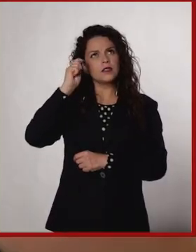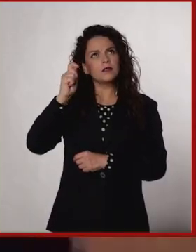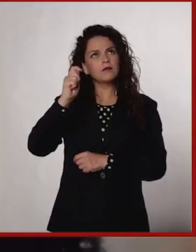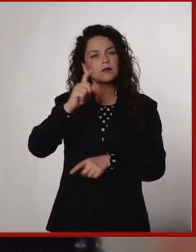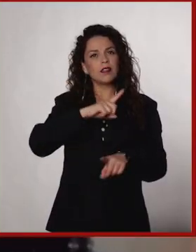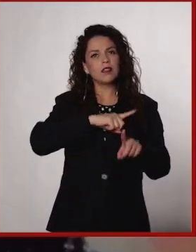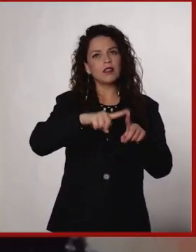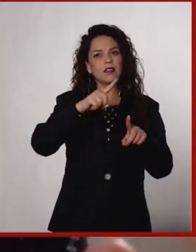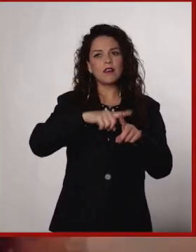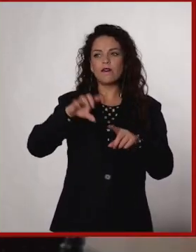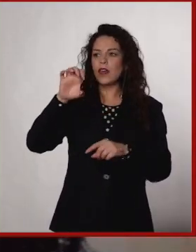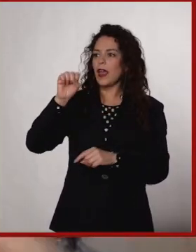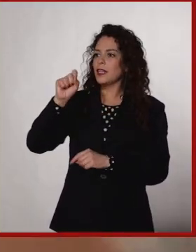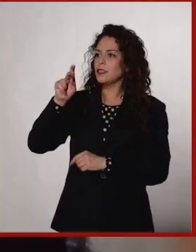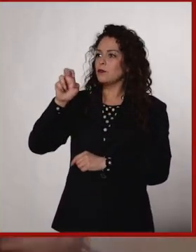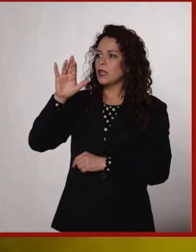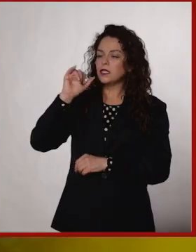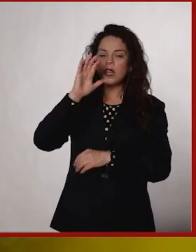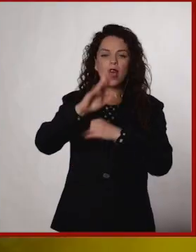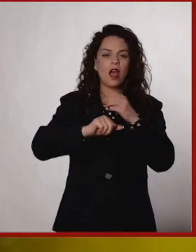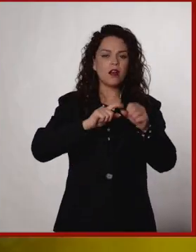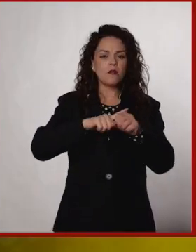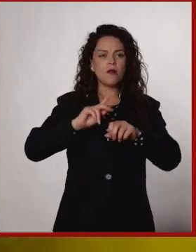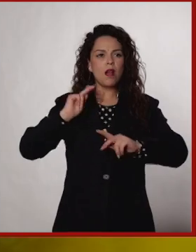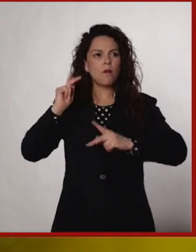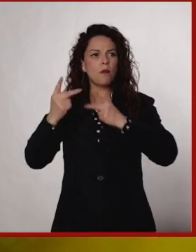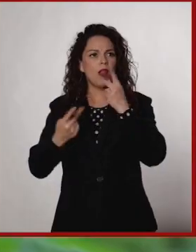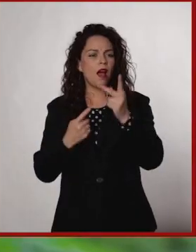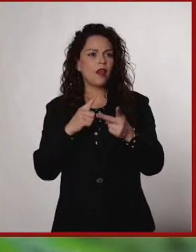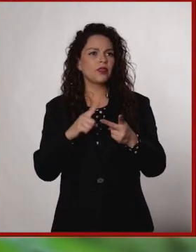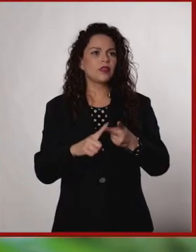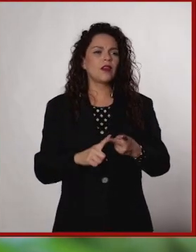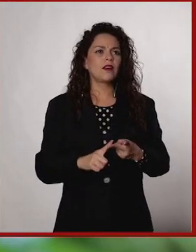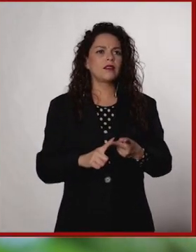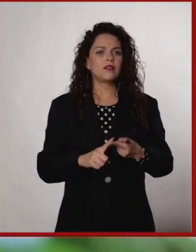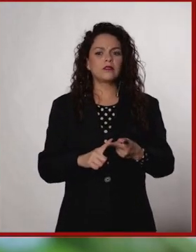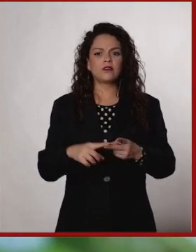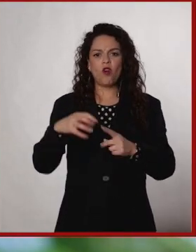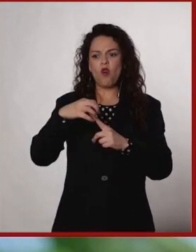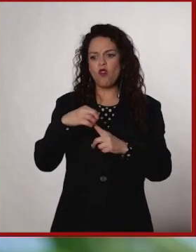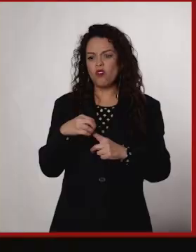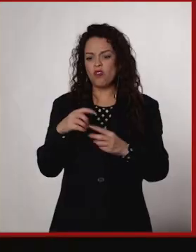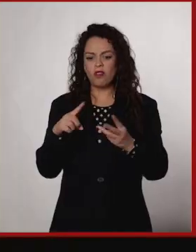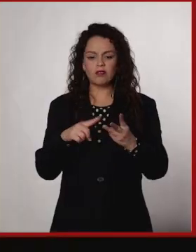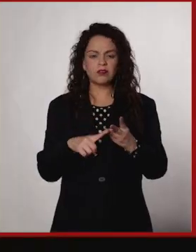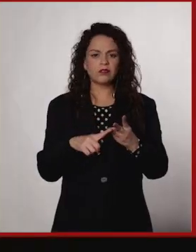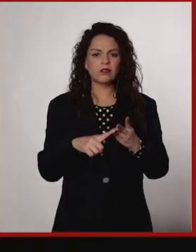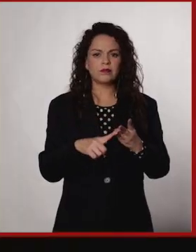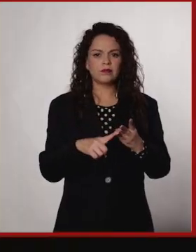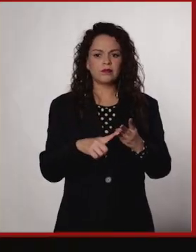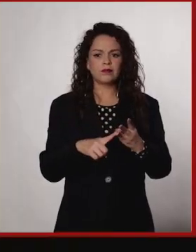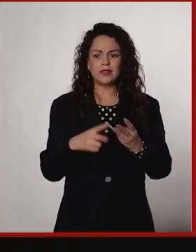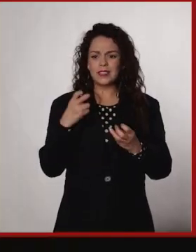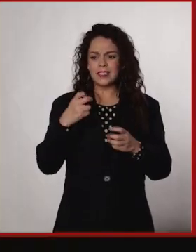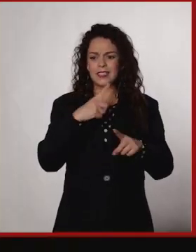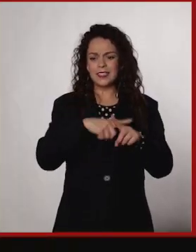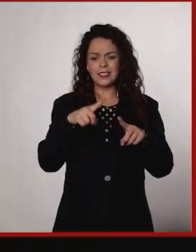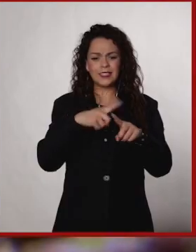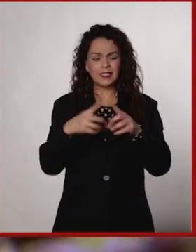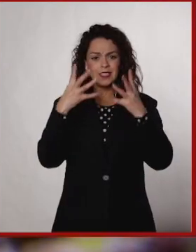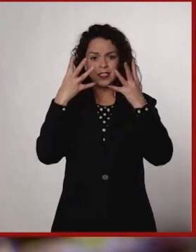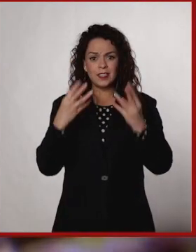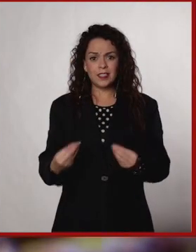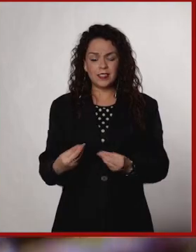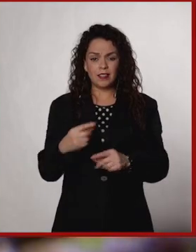pienso es especies, ¿no? O sea, todos son los animales, las plantas, los hongos y